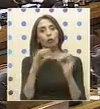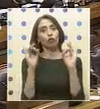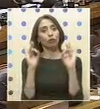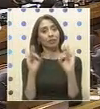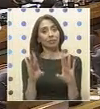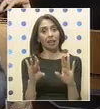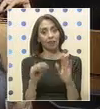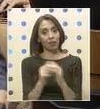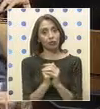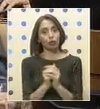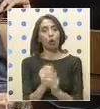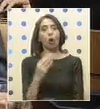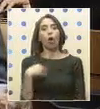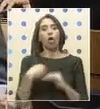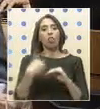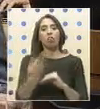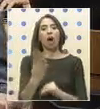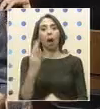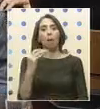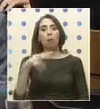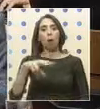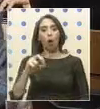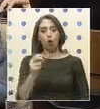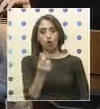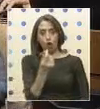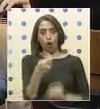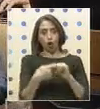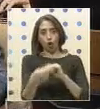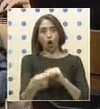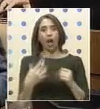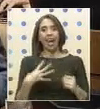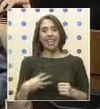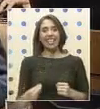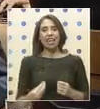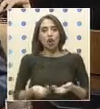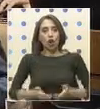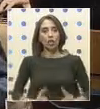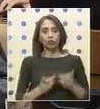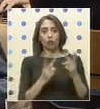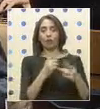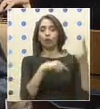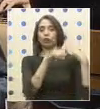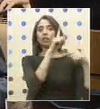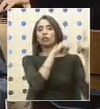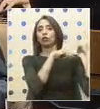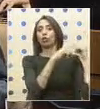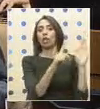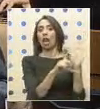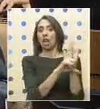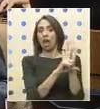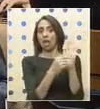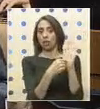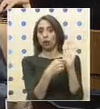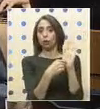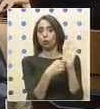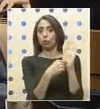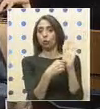el bono por hijo nacido vivo, y si vamos a la historia de la ley así se